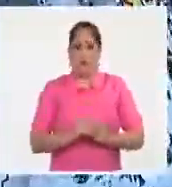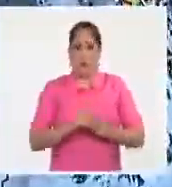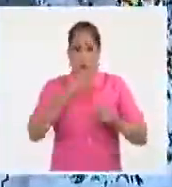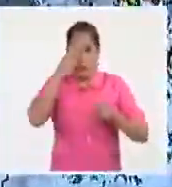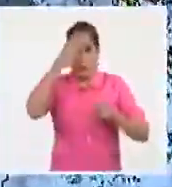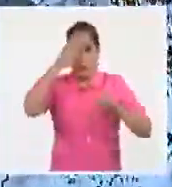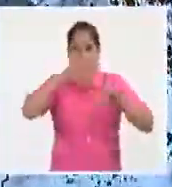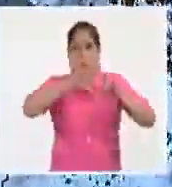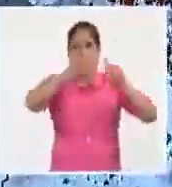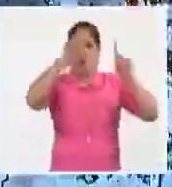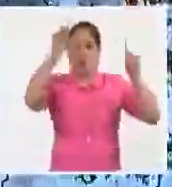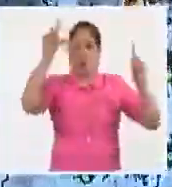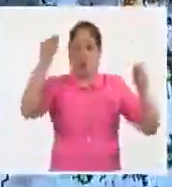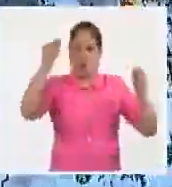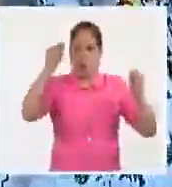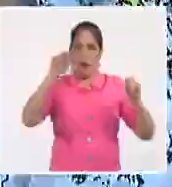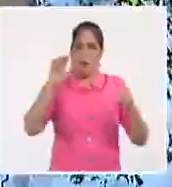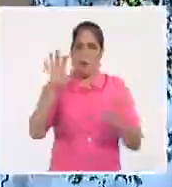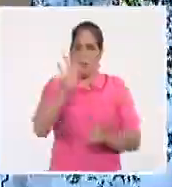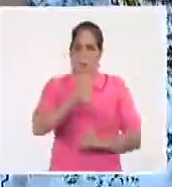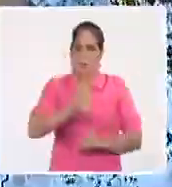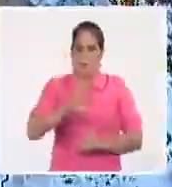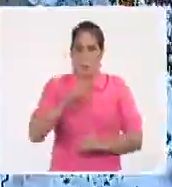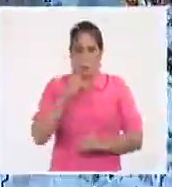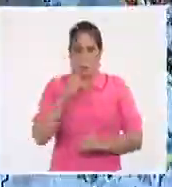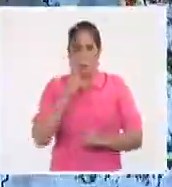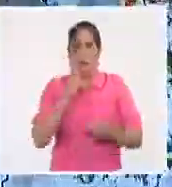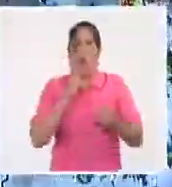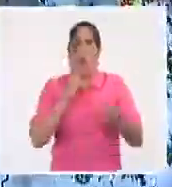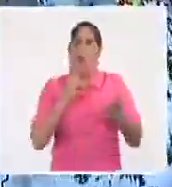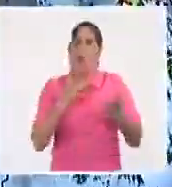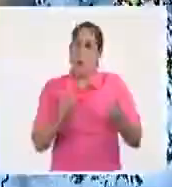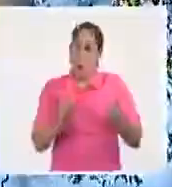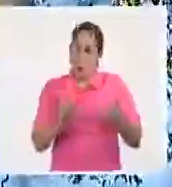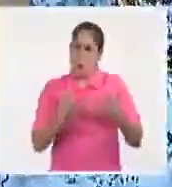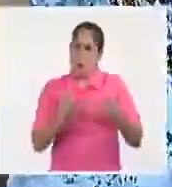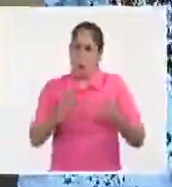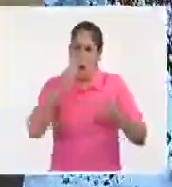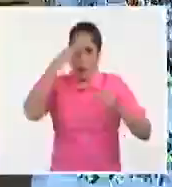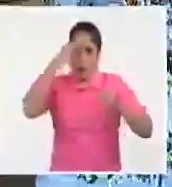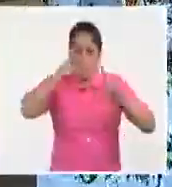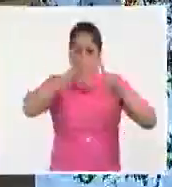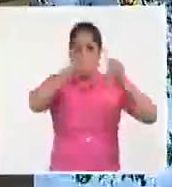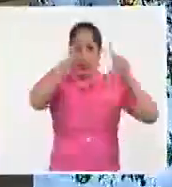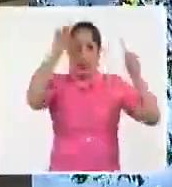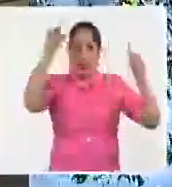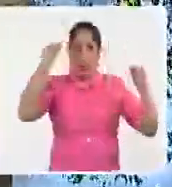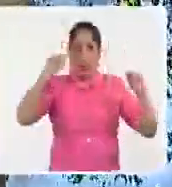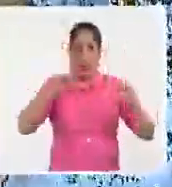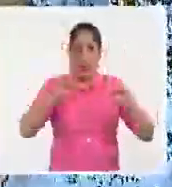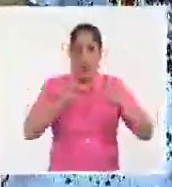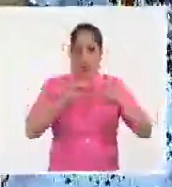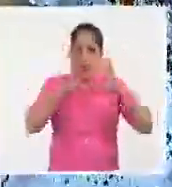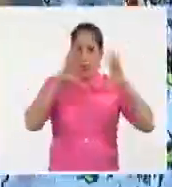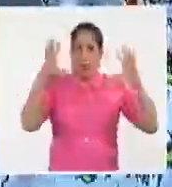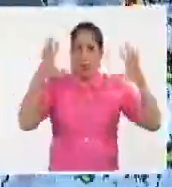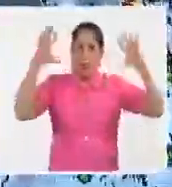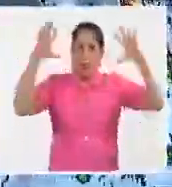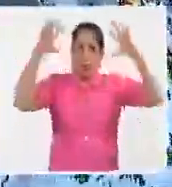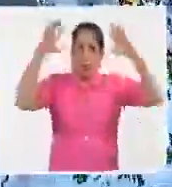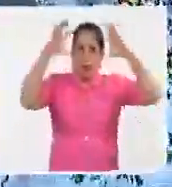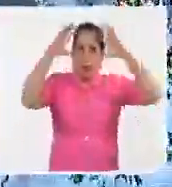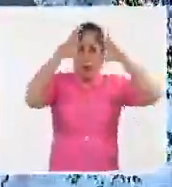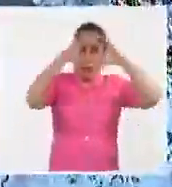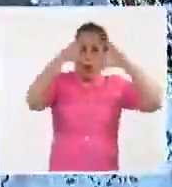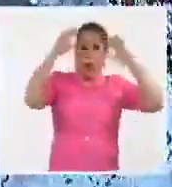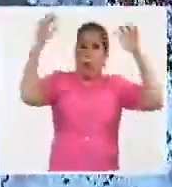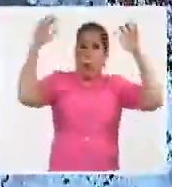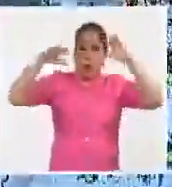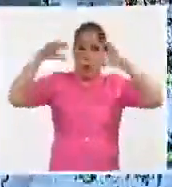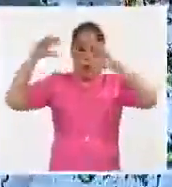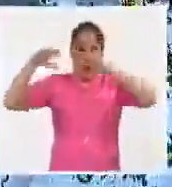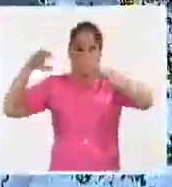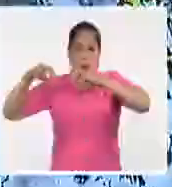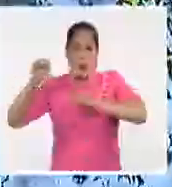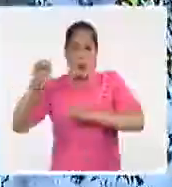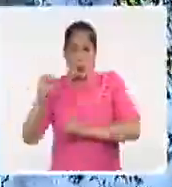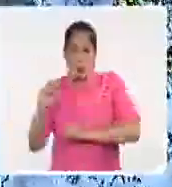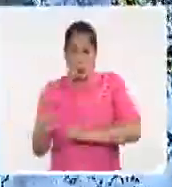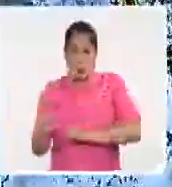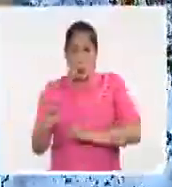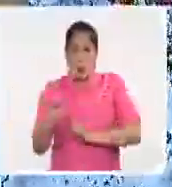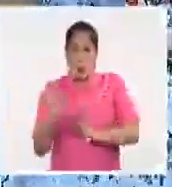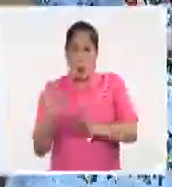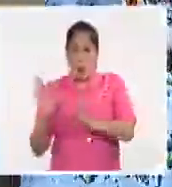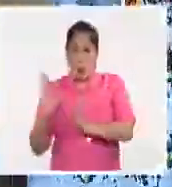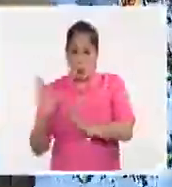imagen de satélite, lo que les decía, mucha humedad sobre territorio nacional, amaneció nublado, algunas lluvias sobre el sur del